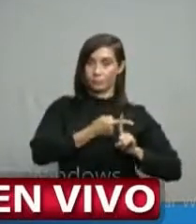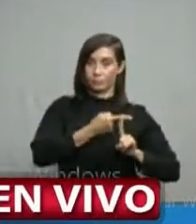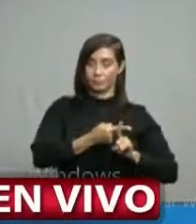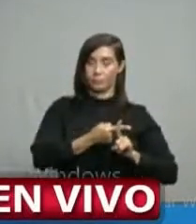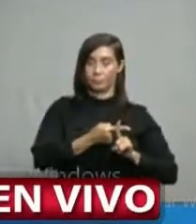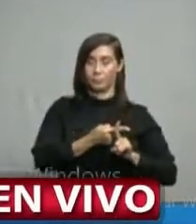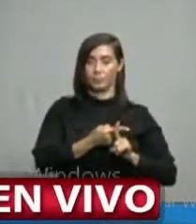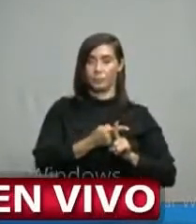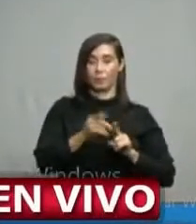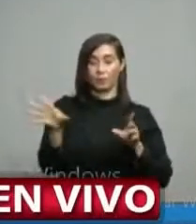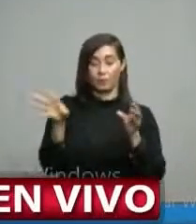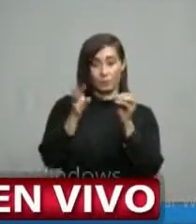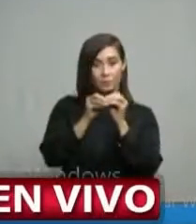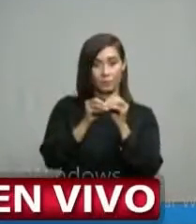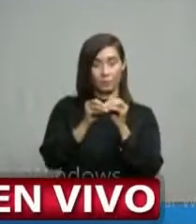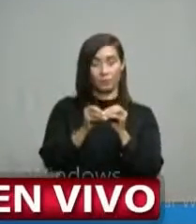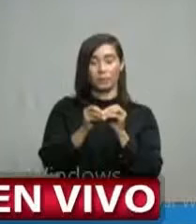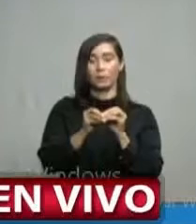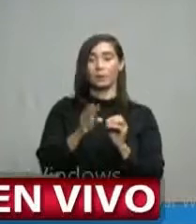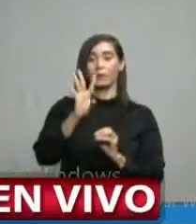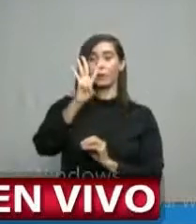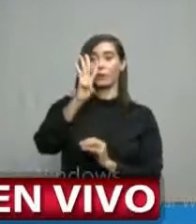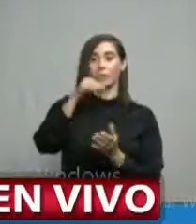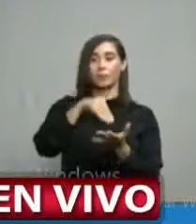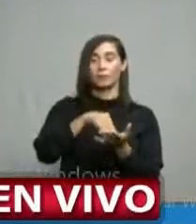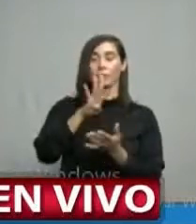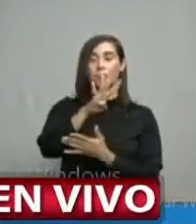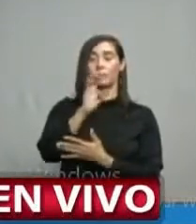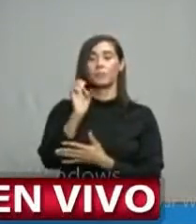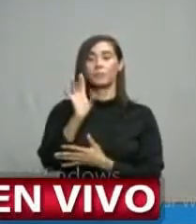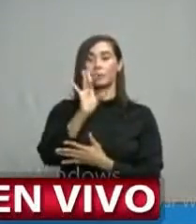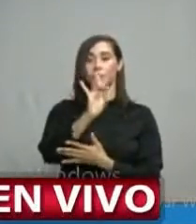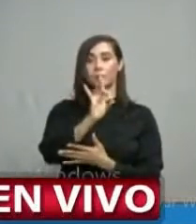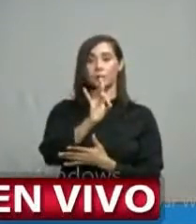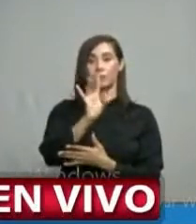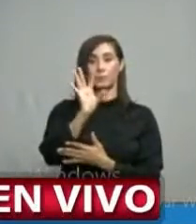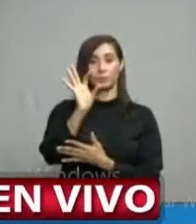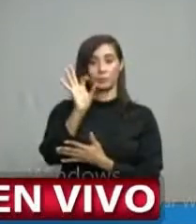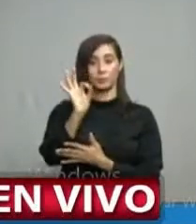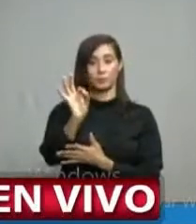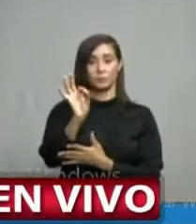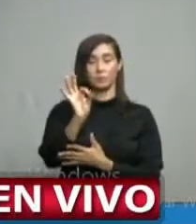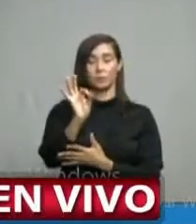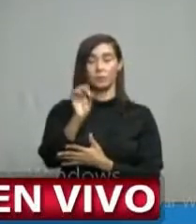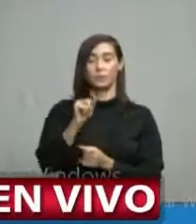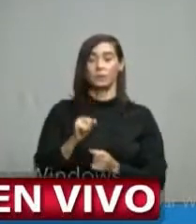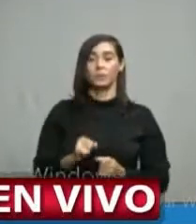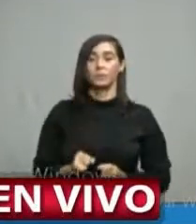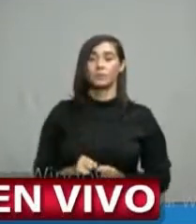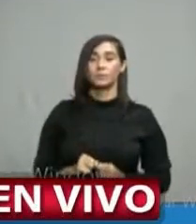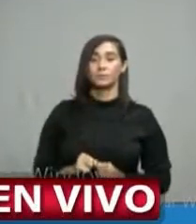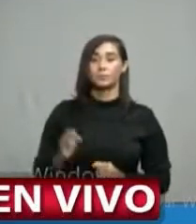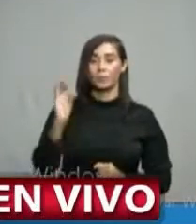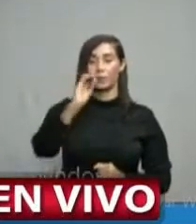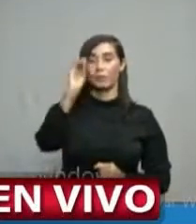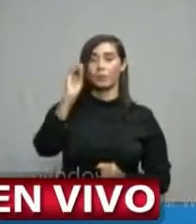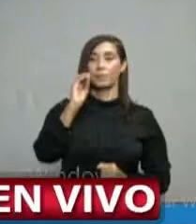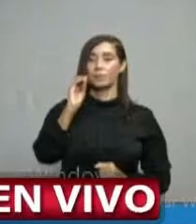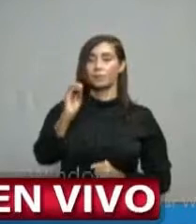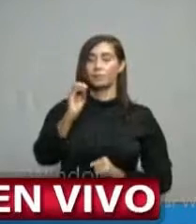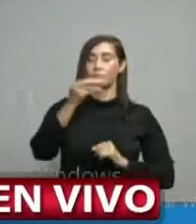y un total acumulado de 4.489. La tasa de